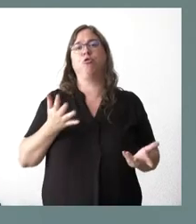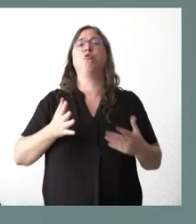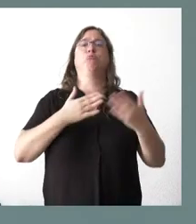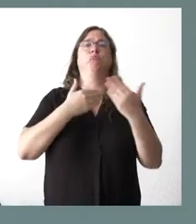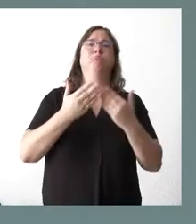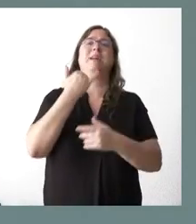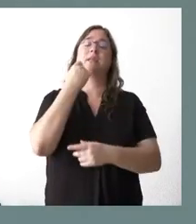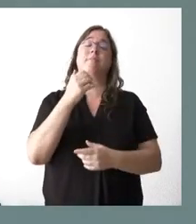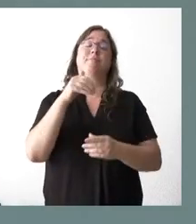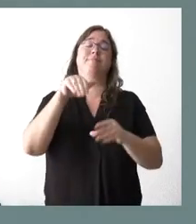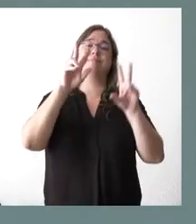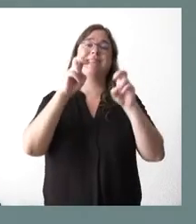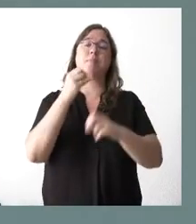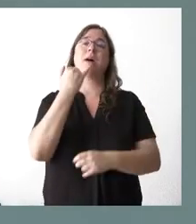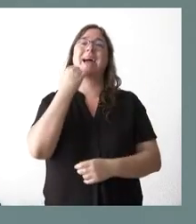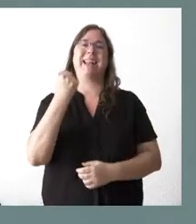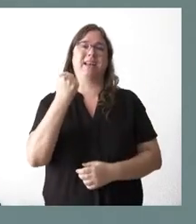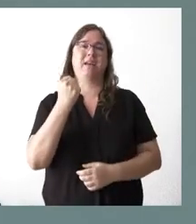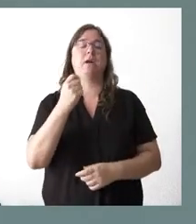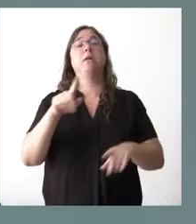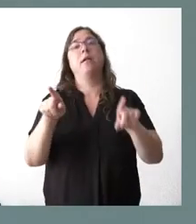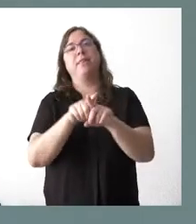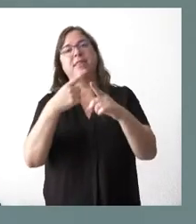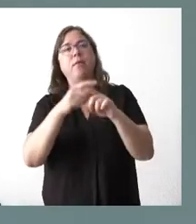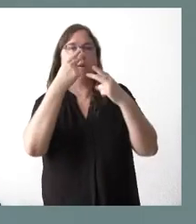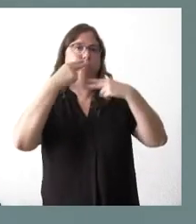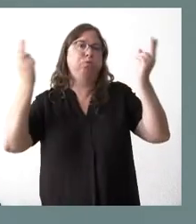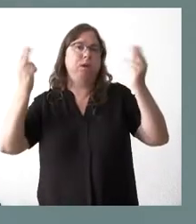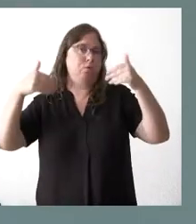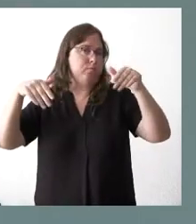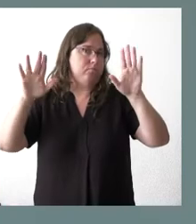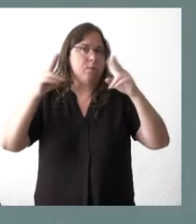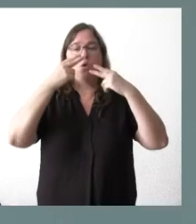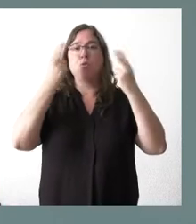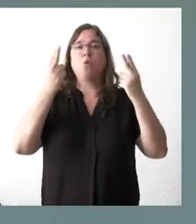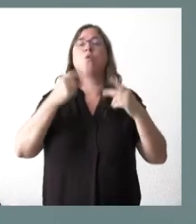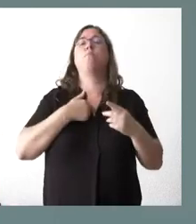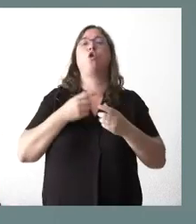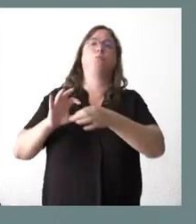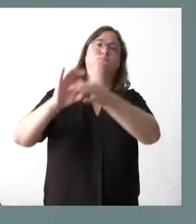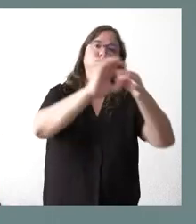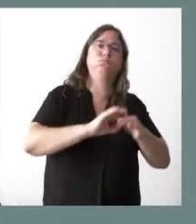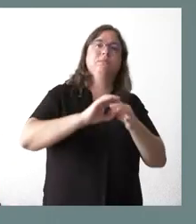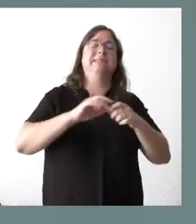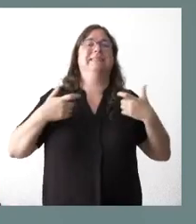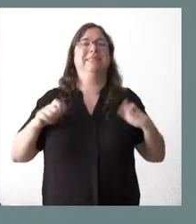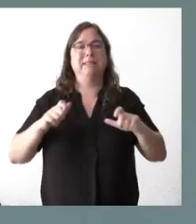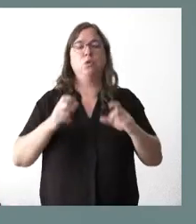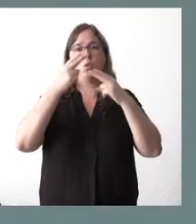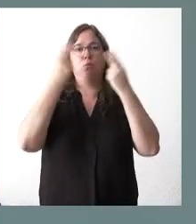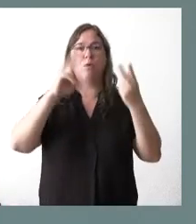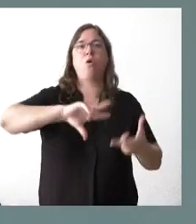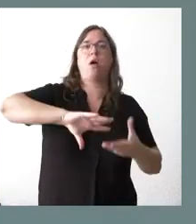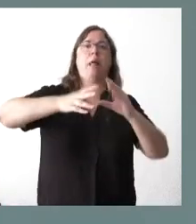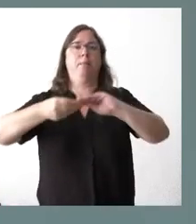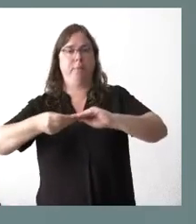respecto del sector privado. No así con el sector público, que nosotros asumimos el esfuerzo colectivo para que el sector público se ajuste y, por tanto,